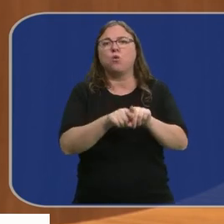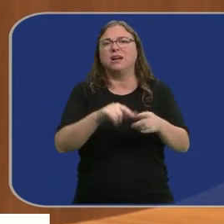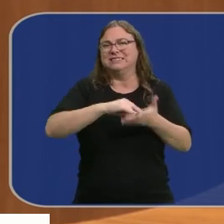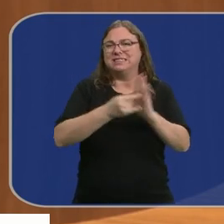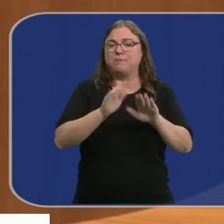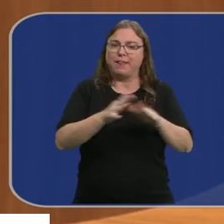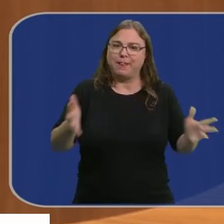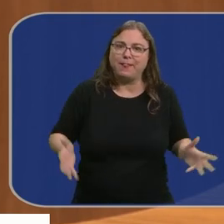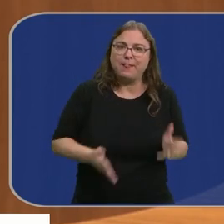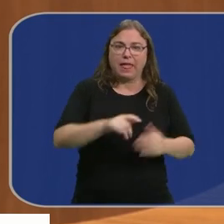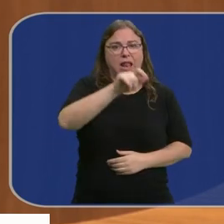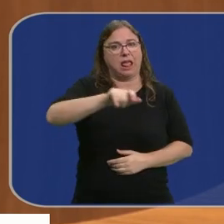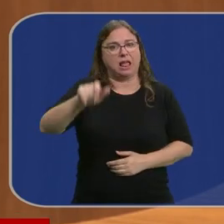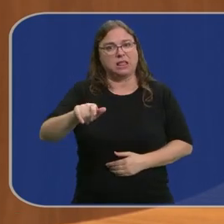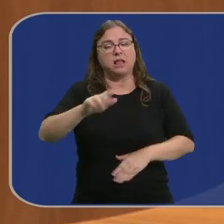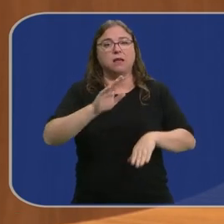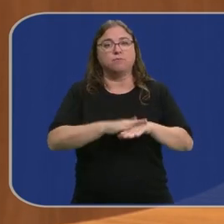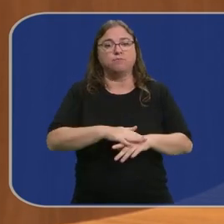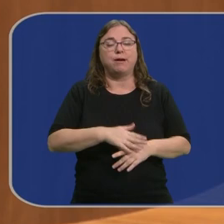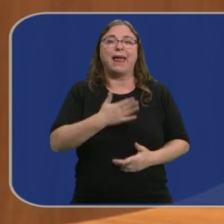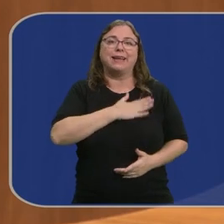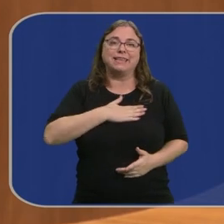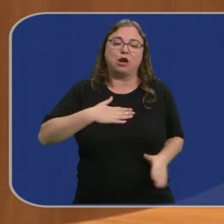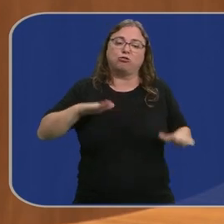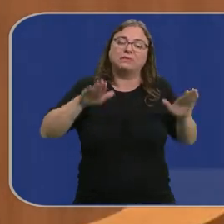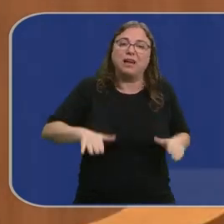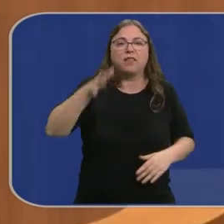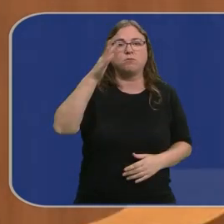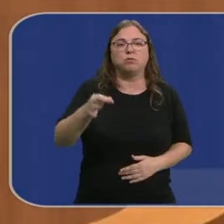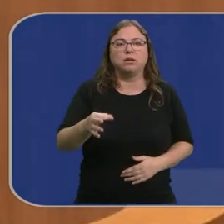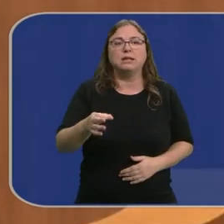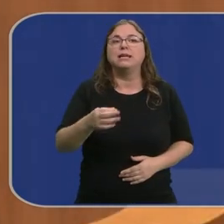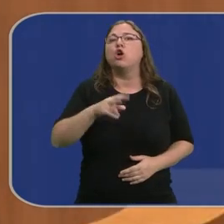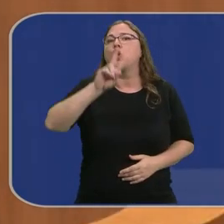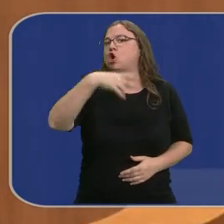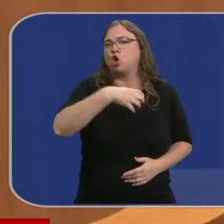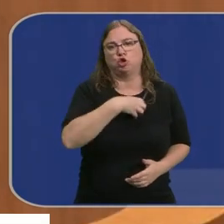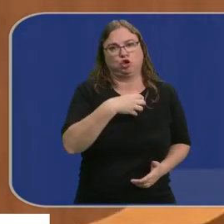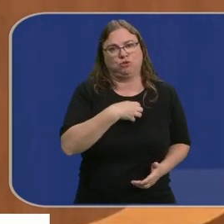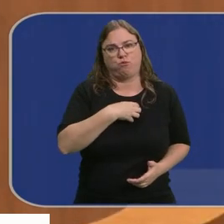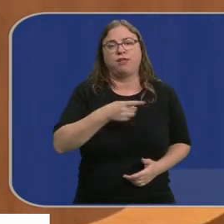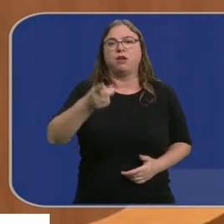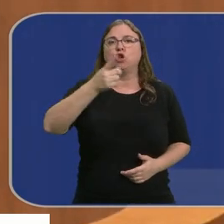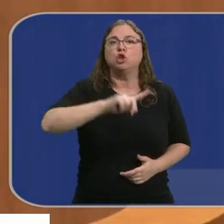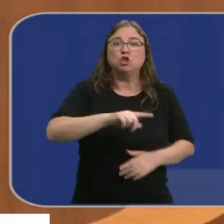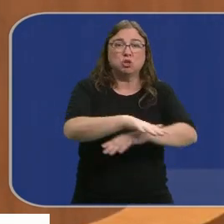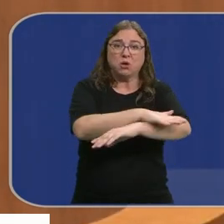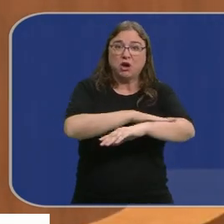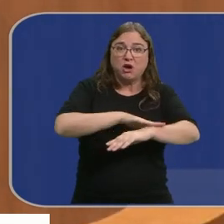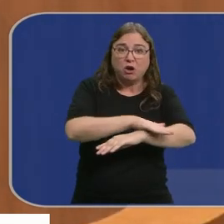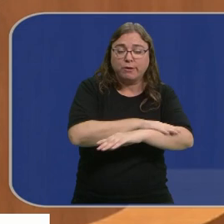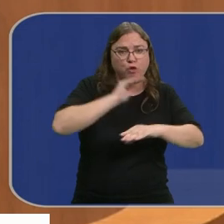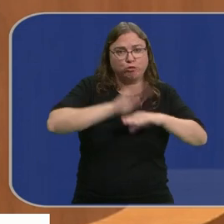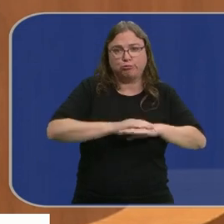mecanismo para incentivar a la gente a que decida quedarse en estos pueblos. No es posible que tengamos un Gobierno